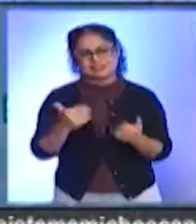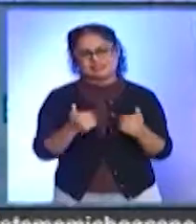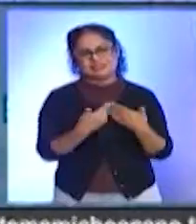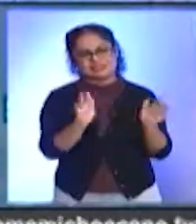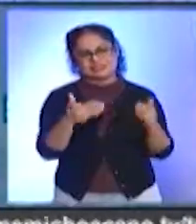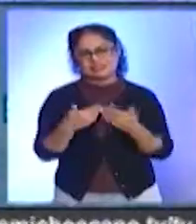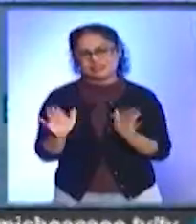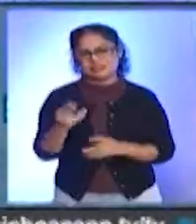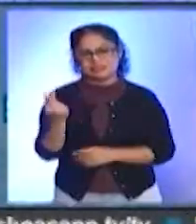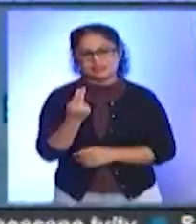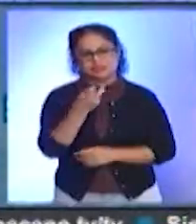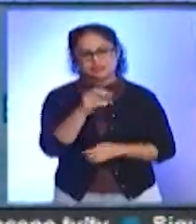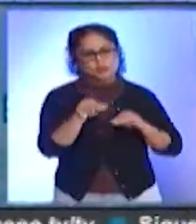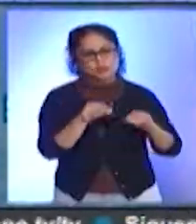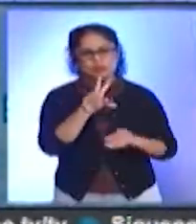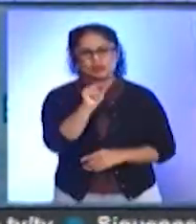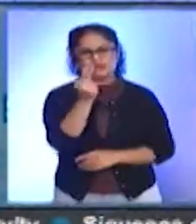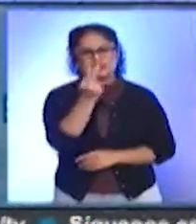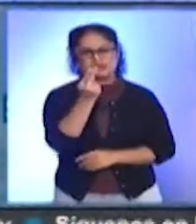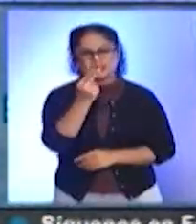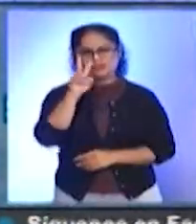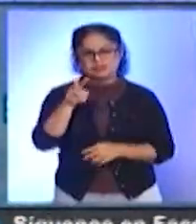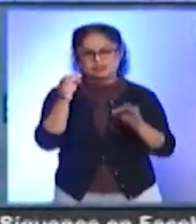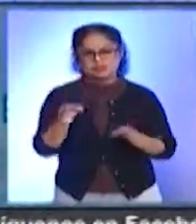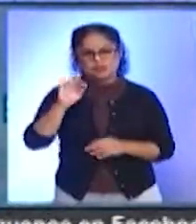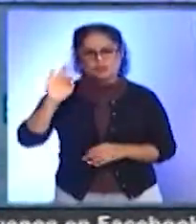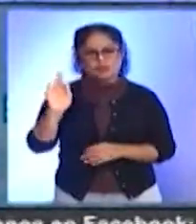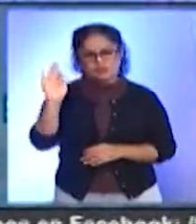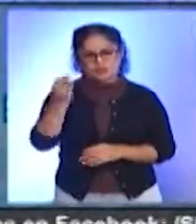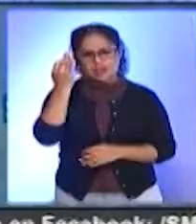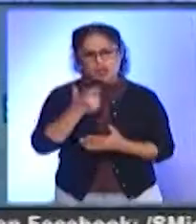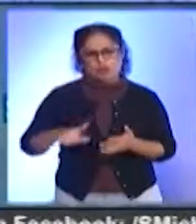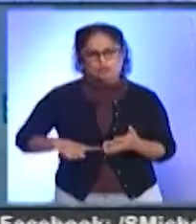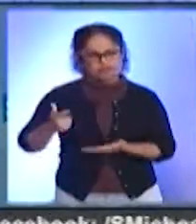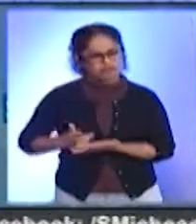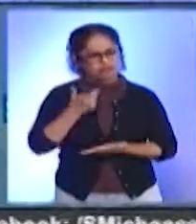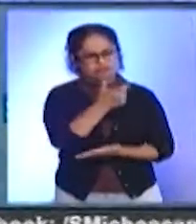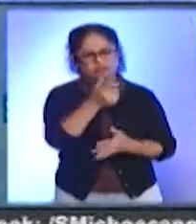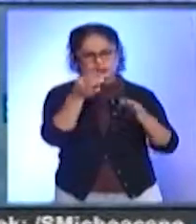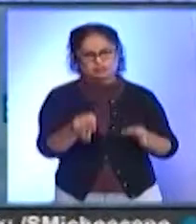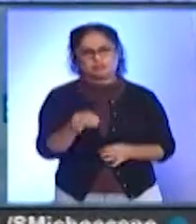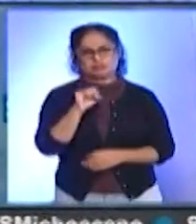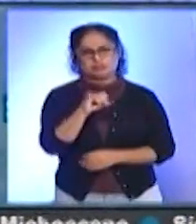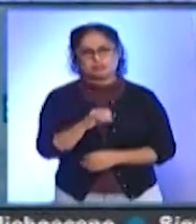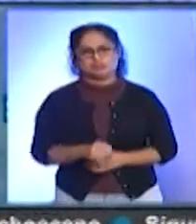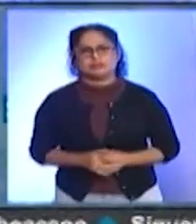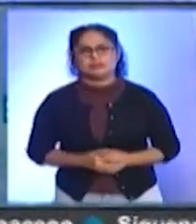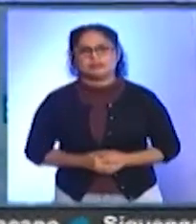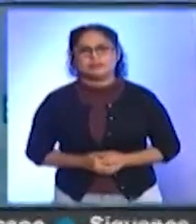movilizaciones ya no son necesarias, pues el gobierno federal destinará el recurso necesario para pagar lo que se debe.